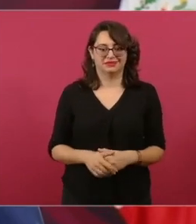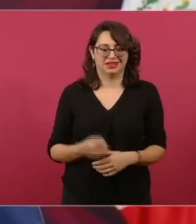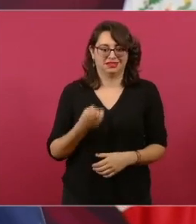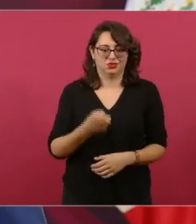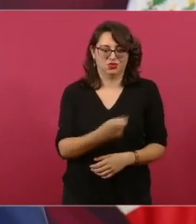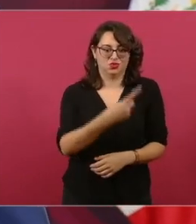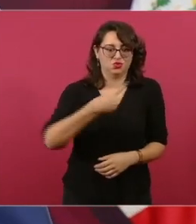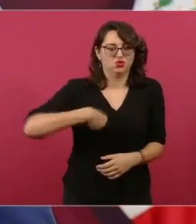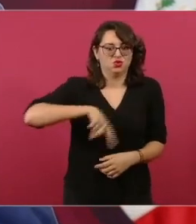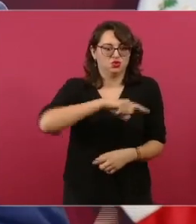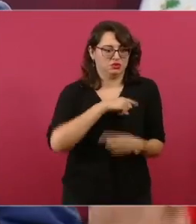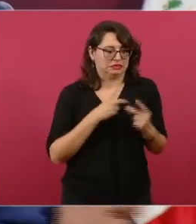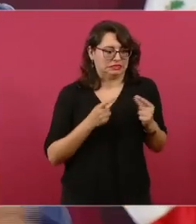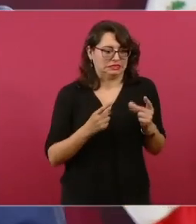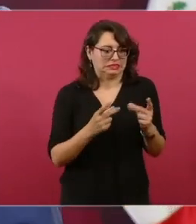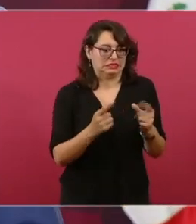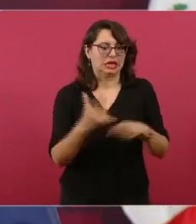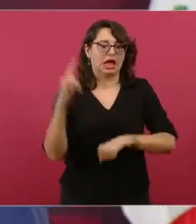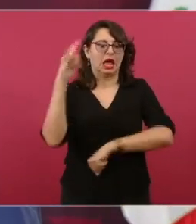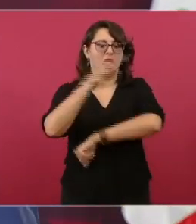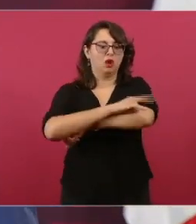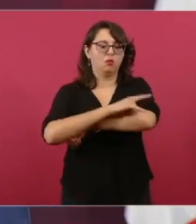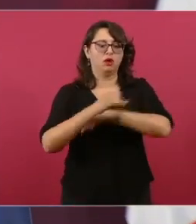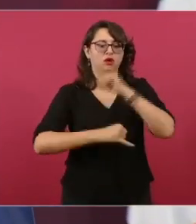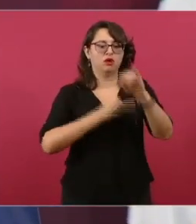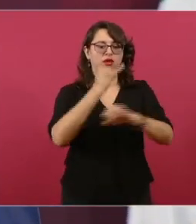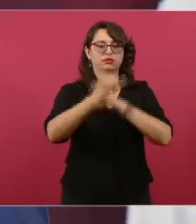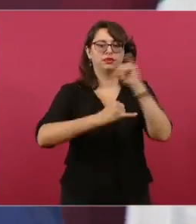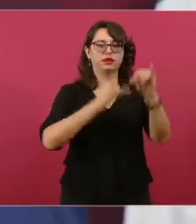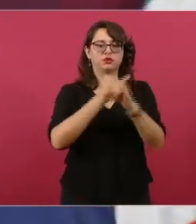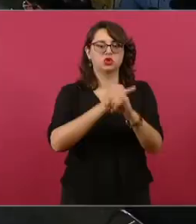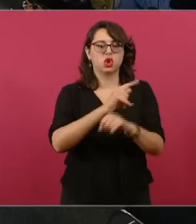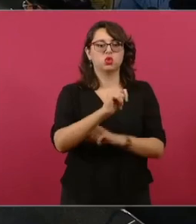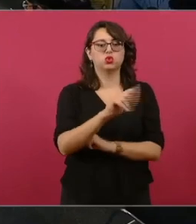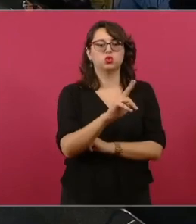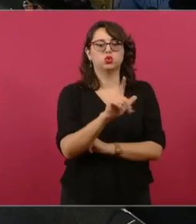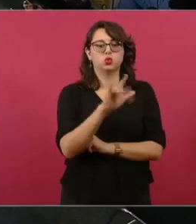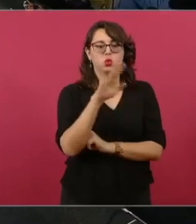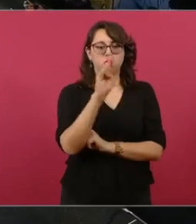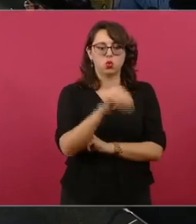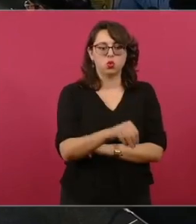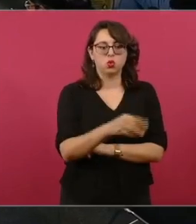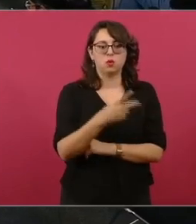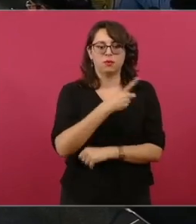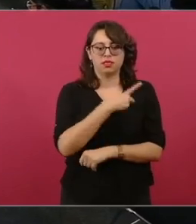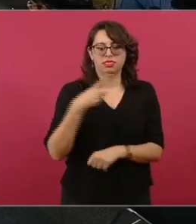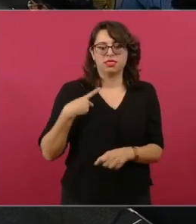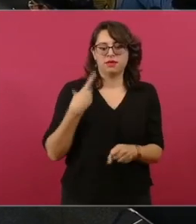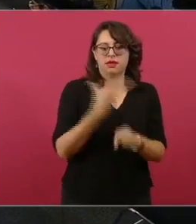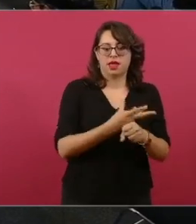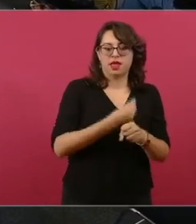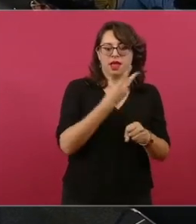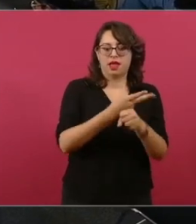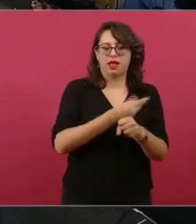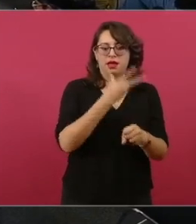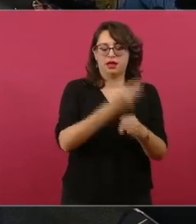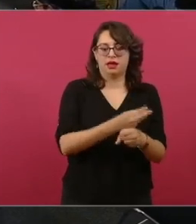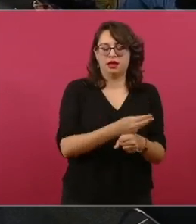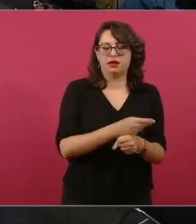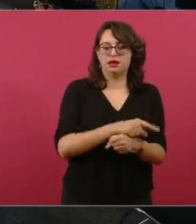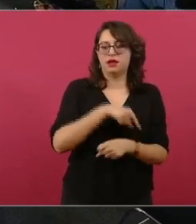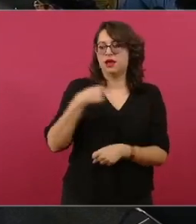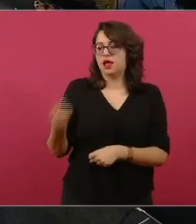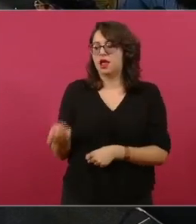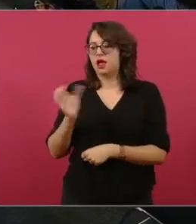porque ya se tiene que cerrar para vuelos particulares Cancún